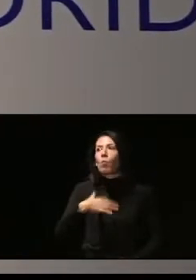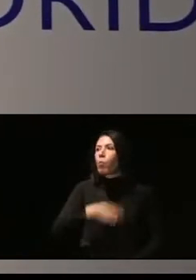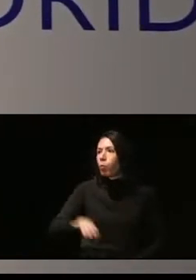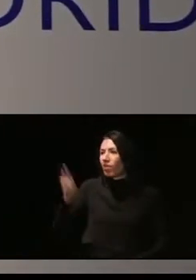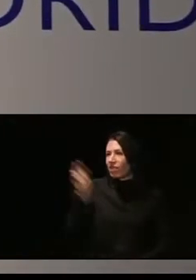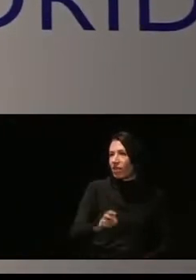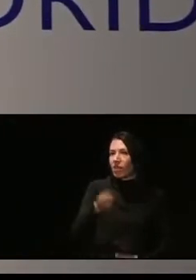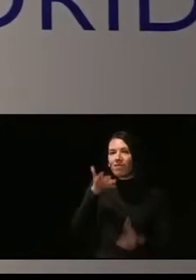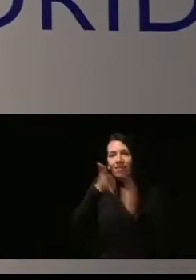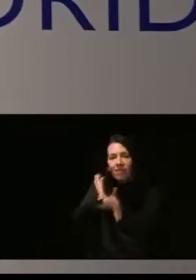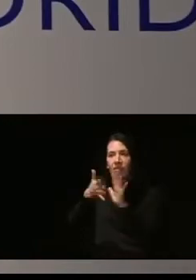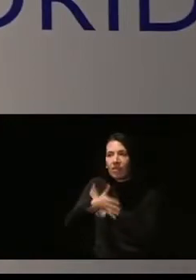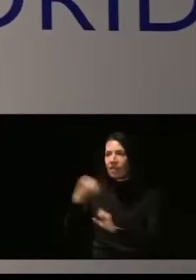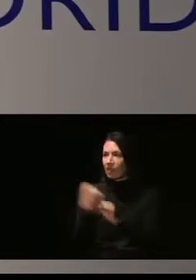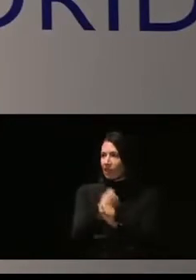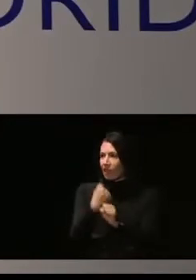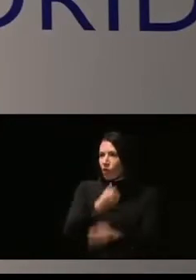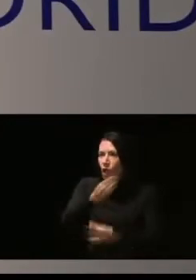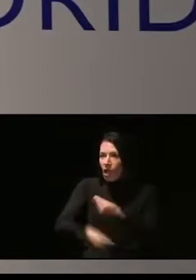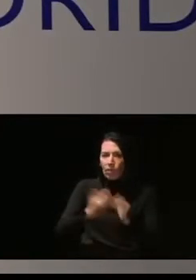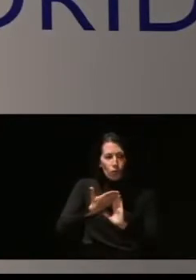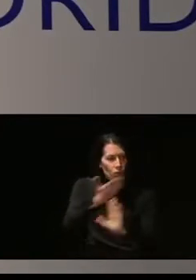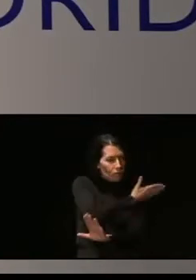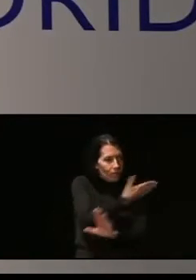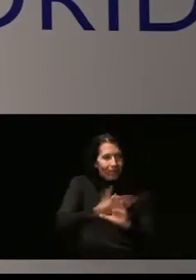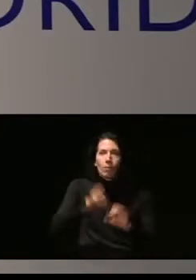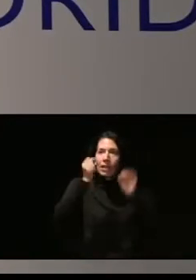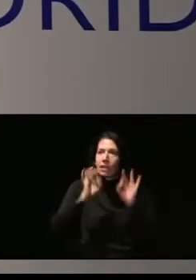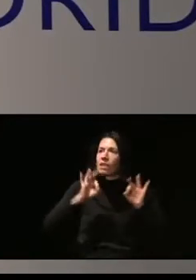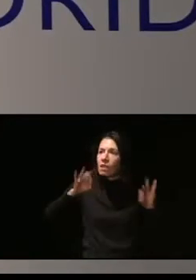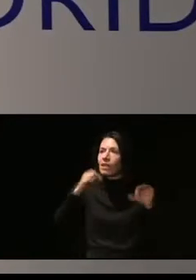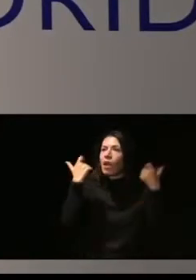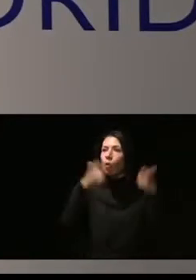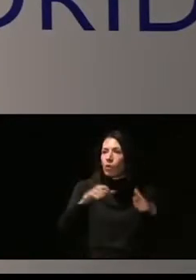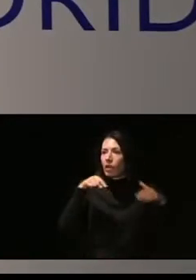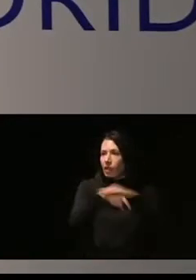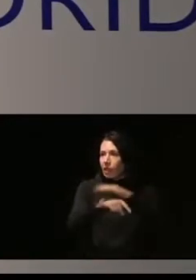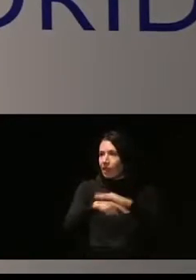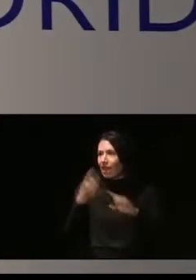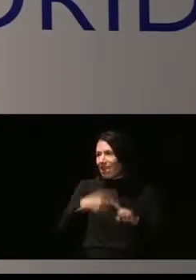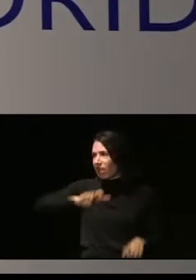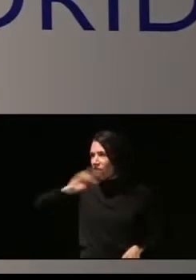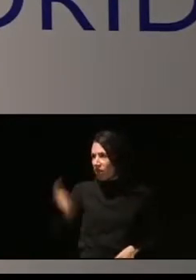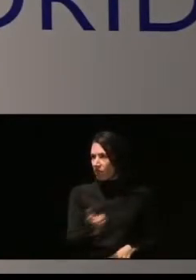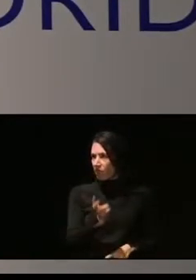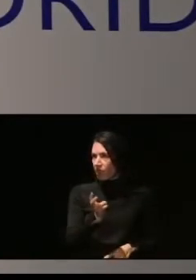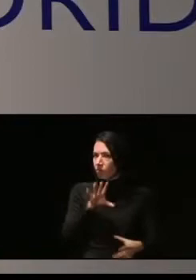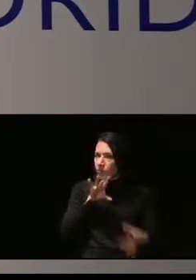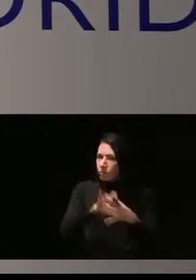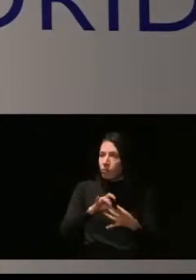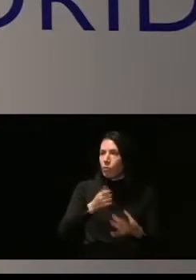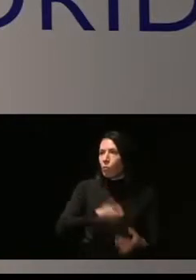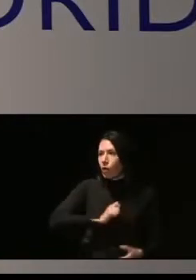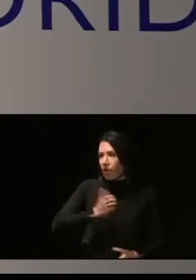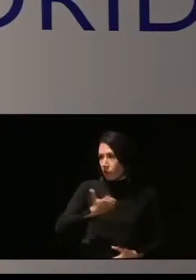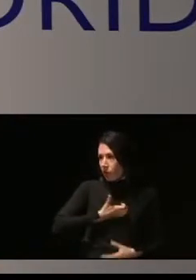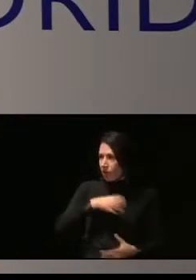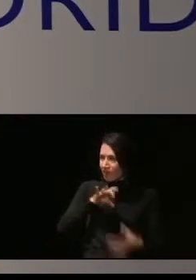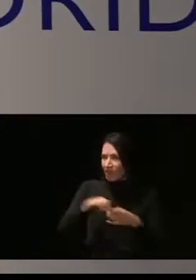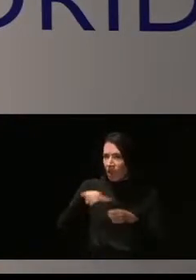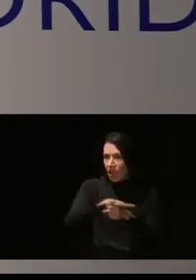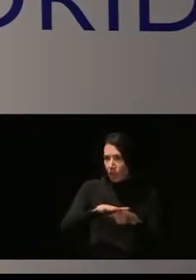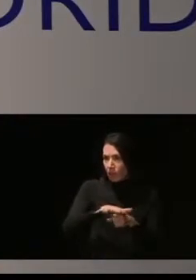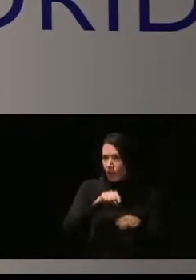dar a conocer el trabajo que viene desarrollando concretamente la Unidad de Gestión de la Diversidad en esta materia.